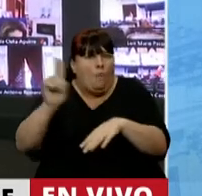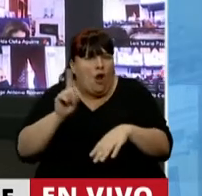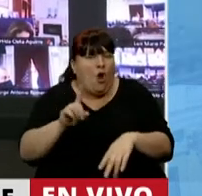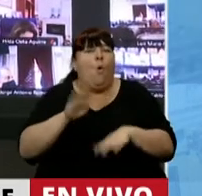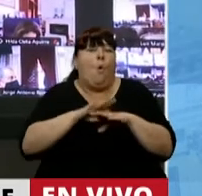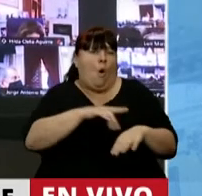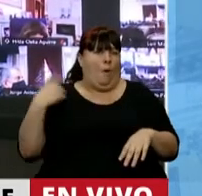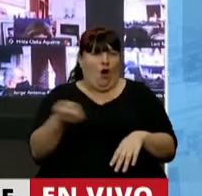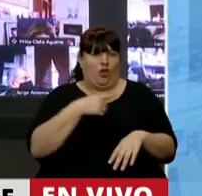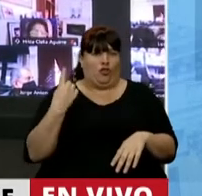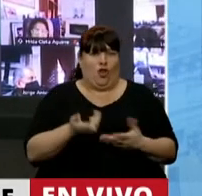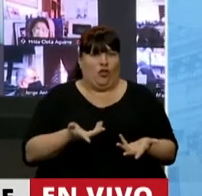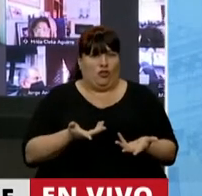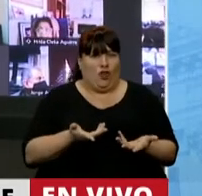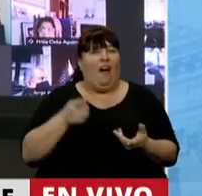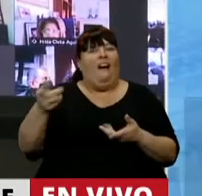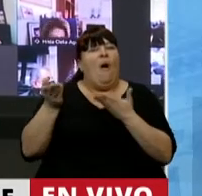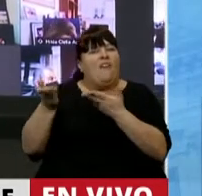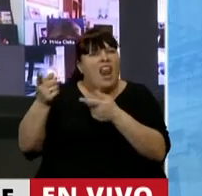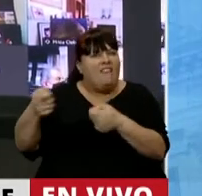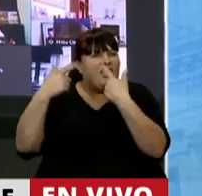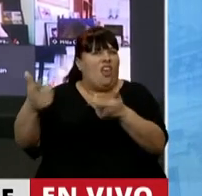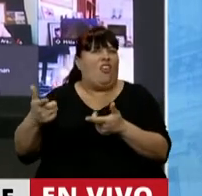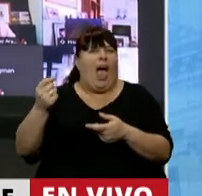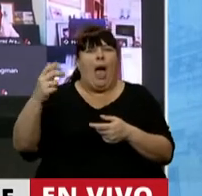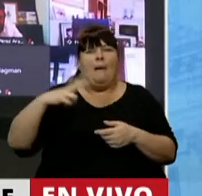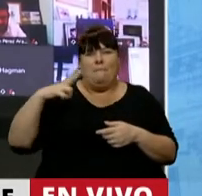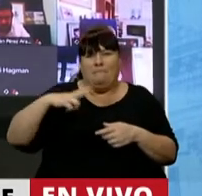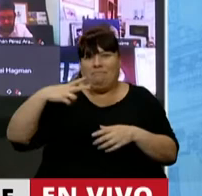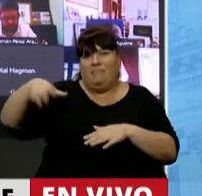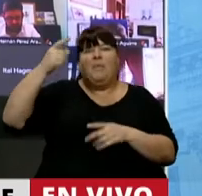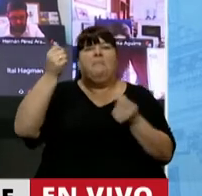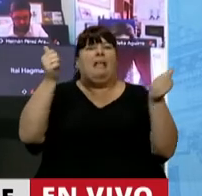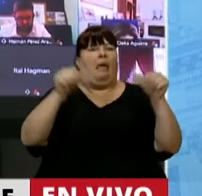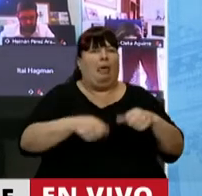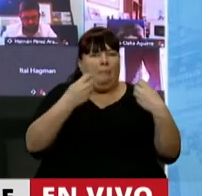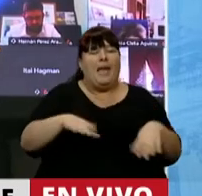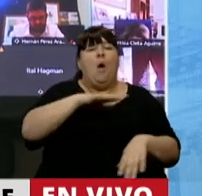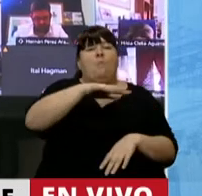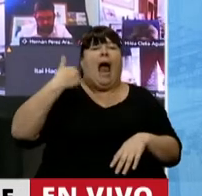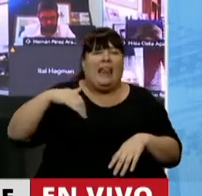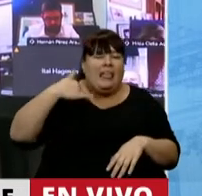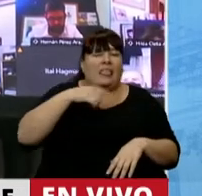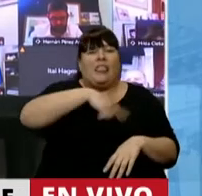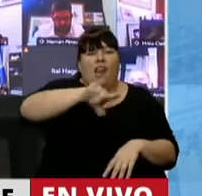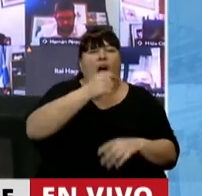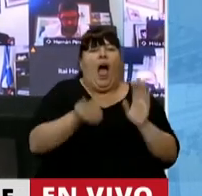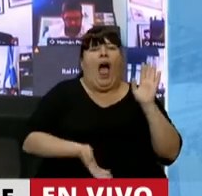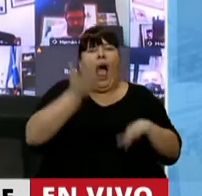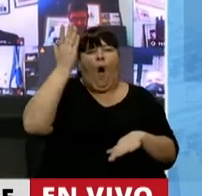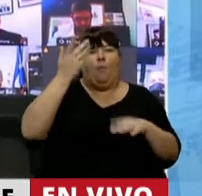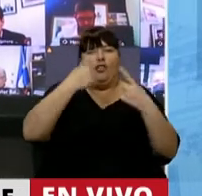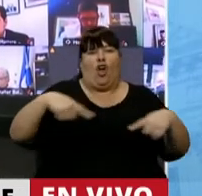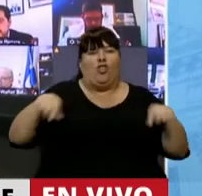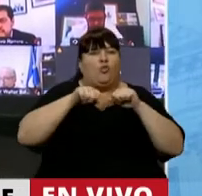la culpa es nuestra que se hayan beneficiado esos patrimonios de grandes devaluaciones mientras al pueblo argentino le quedaba el aumento de